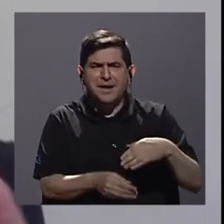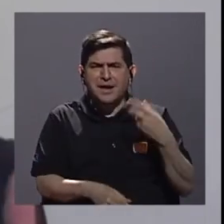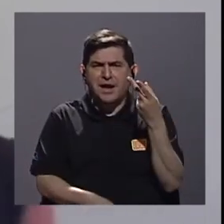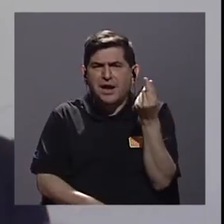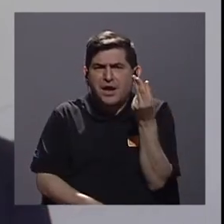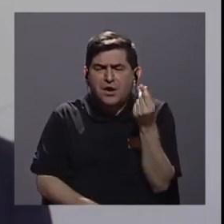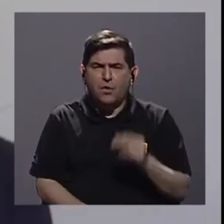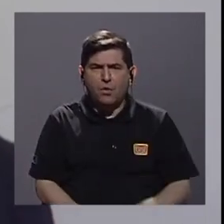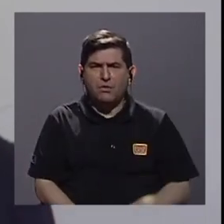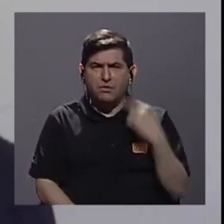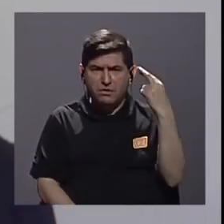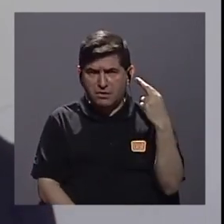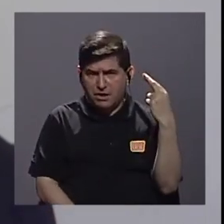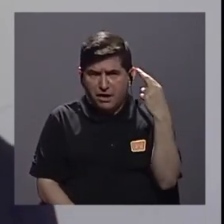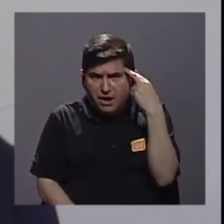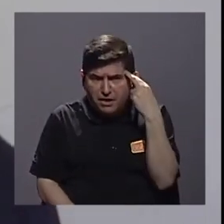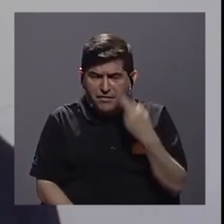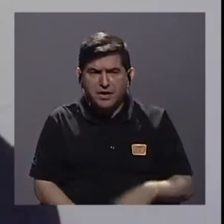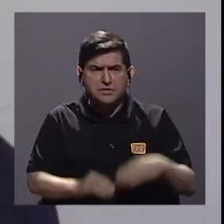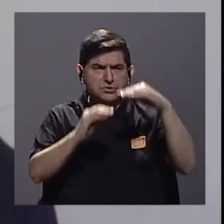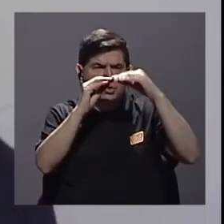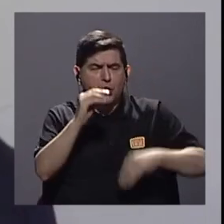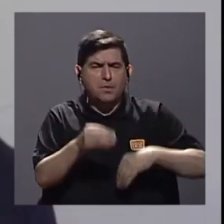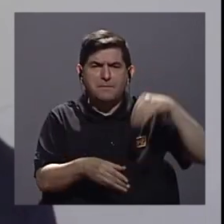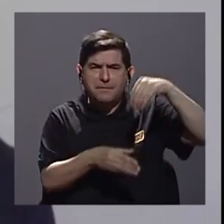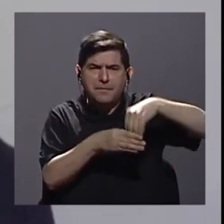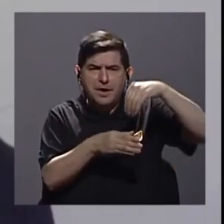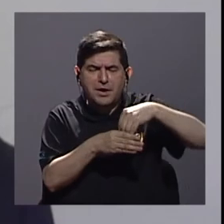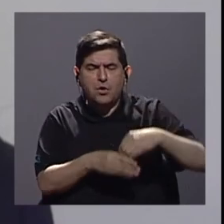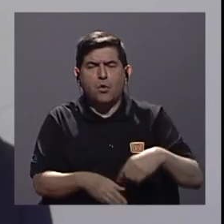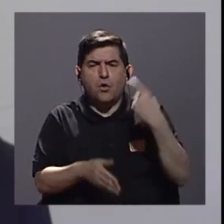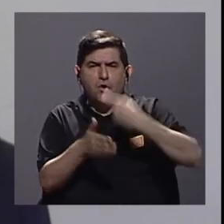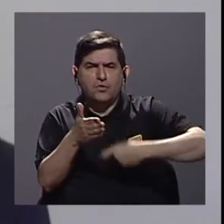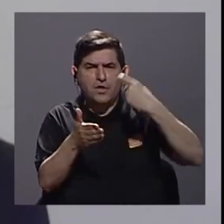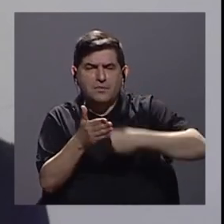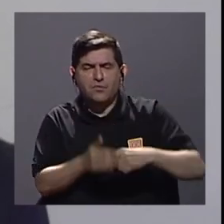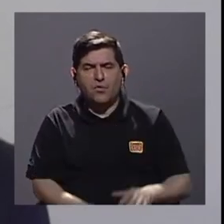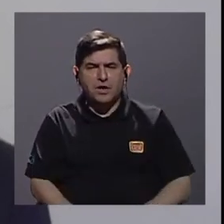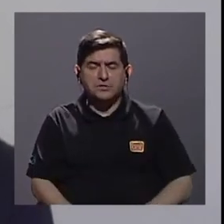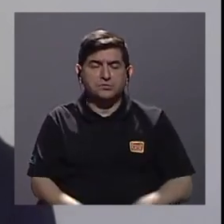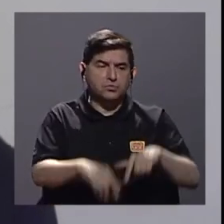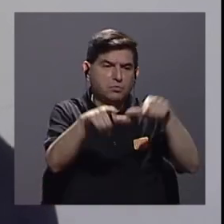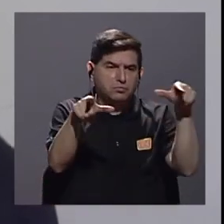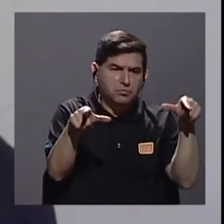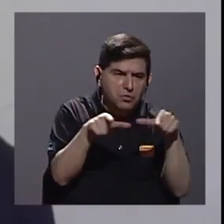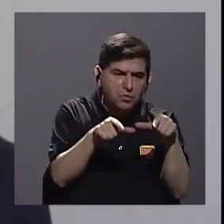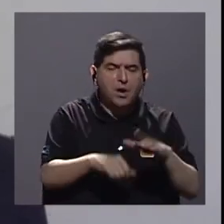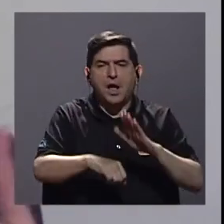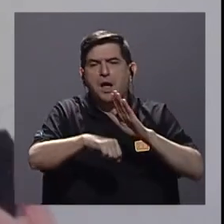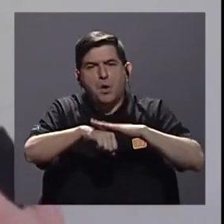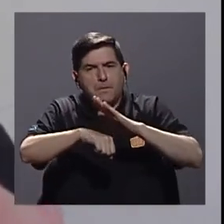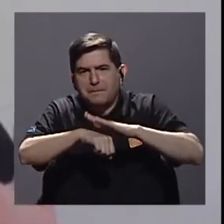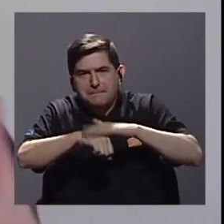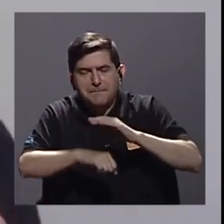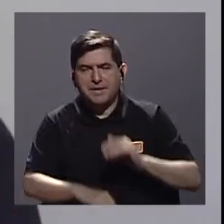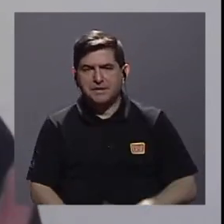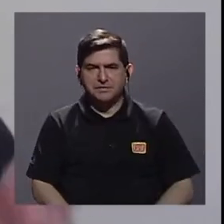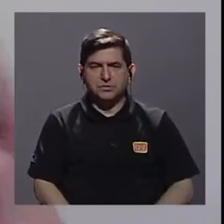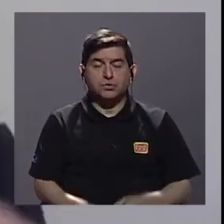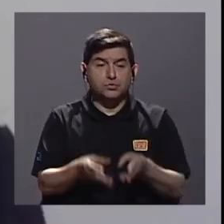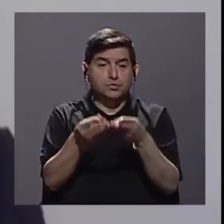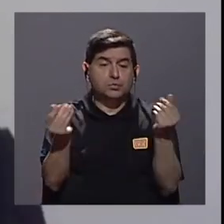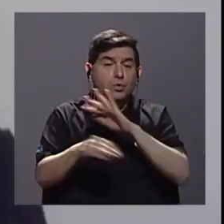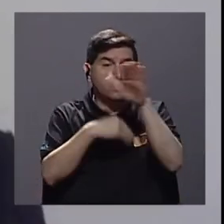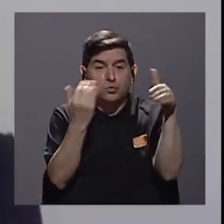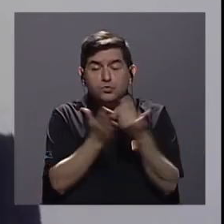¿verdad?, por una menor recaudación de impuestos como de bienes inmuebles, ¿verdad?, las patentes, las patentes, producto